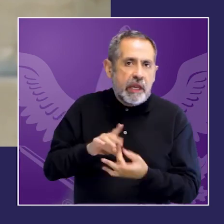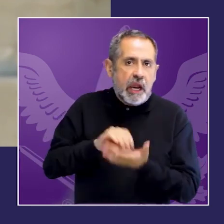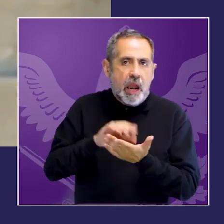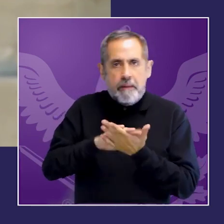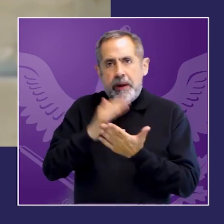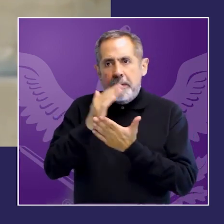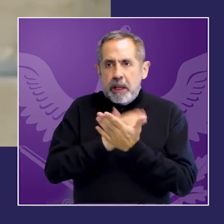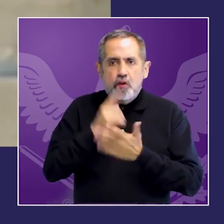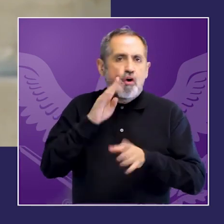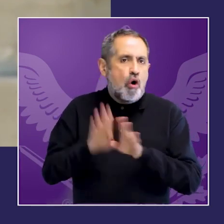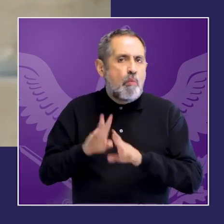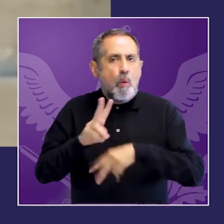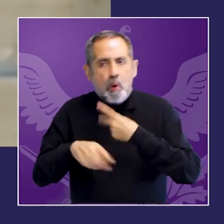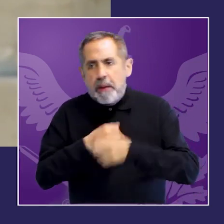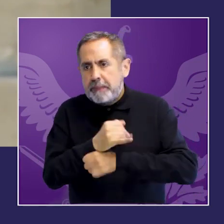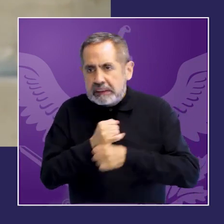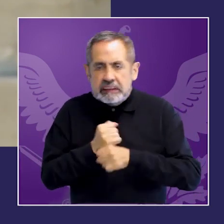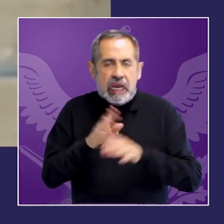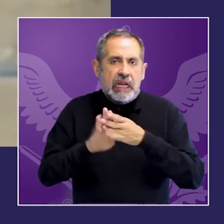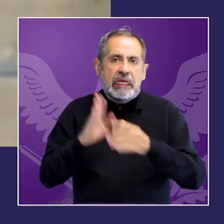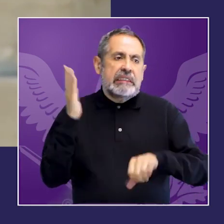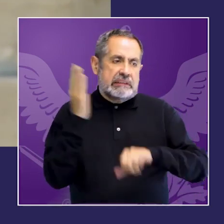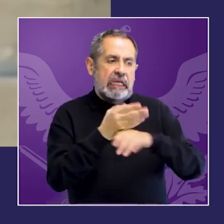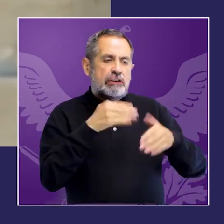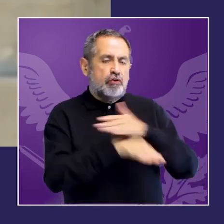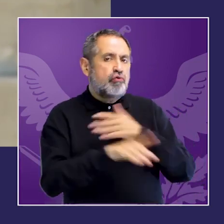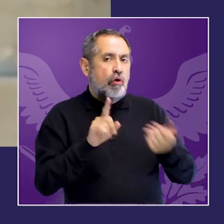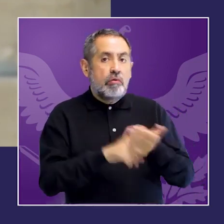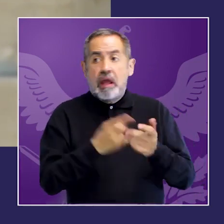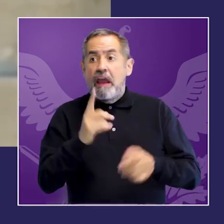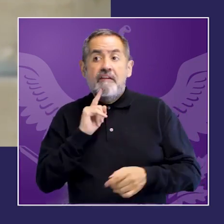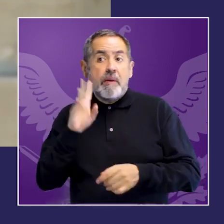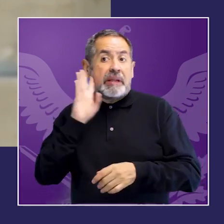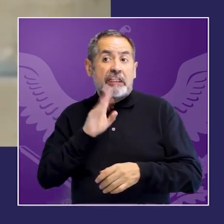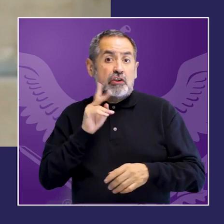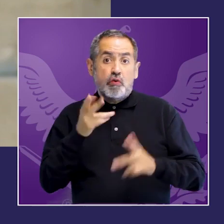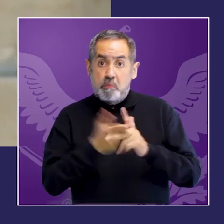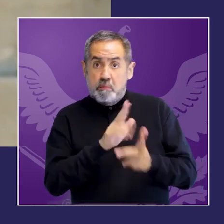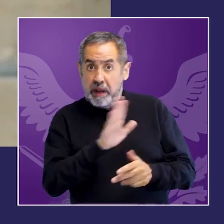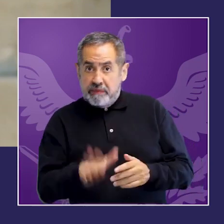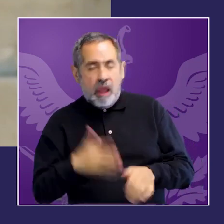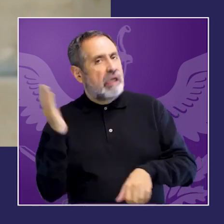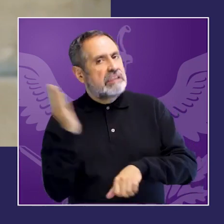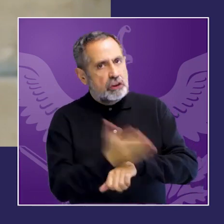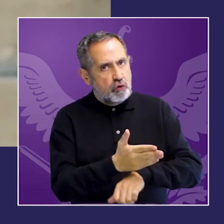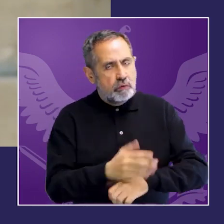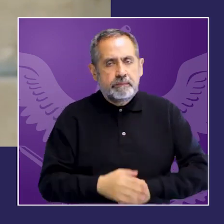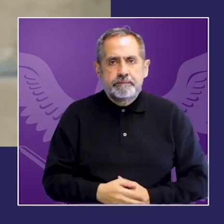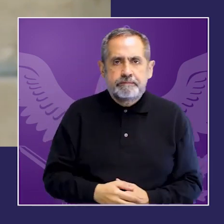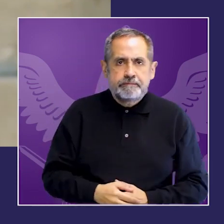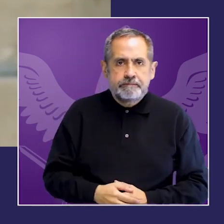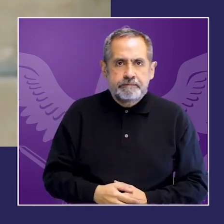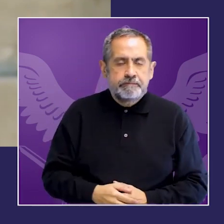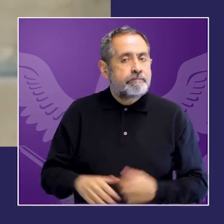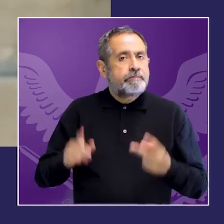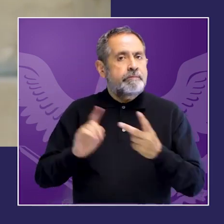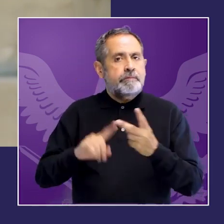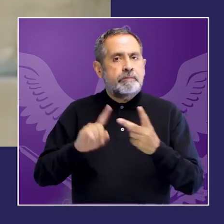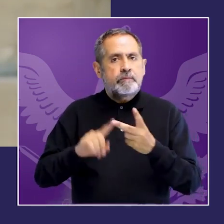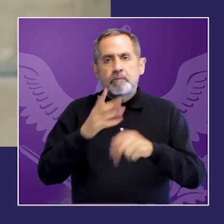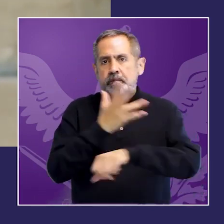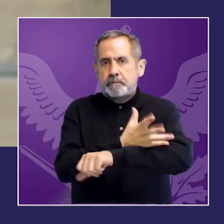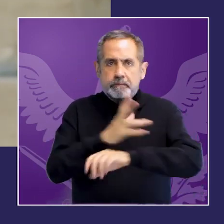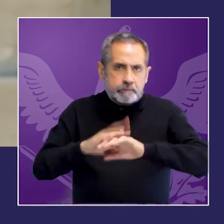segundo establecer mecanismos transparentes de rendición de cuentas respecto del trabajo de los ministerios públicos y del poder judicial